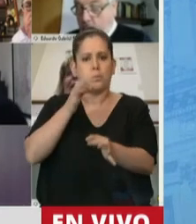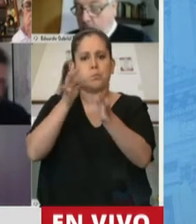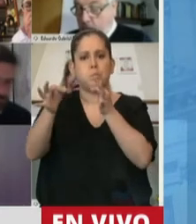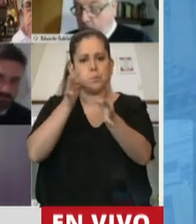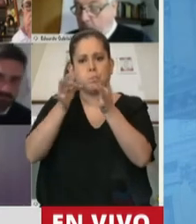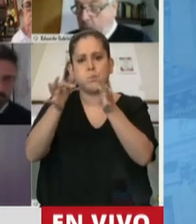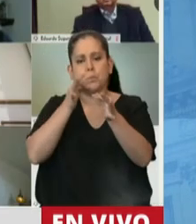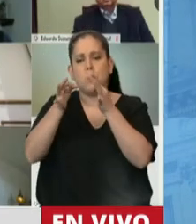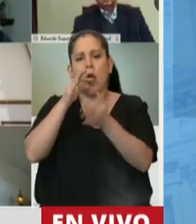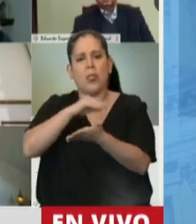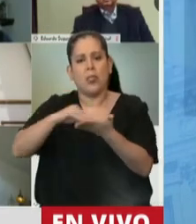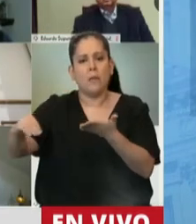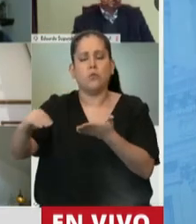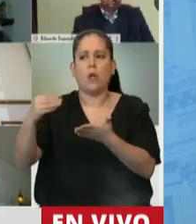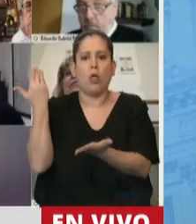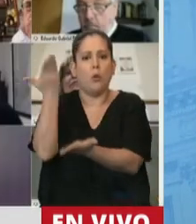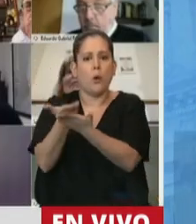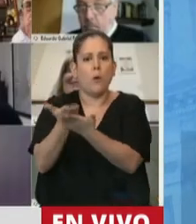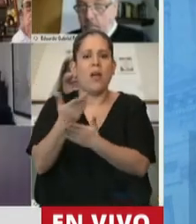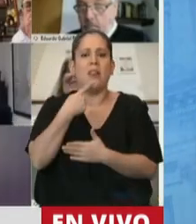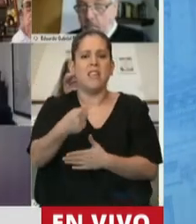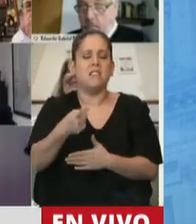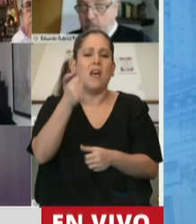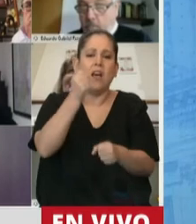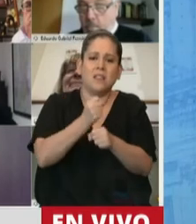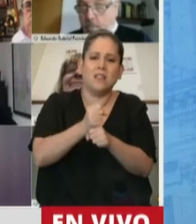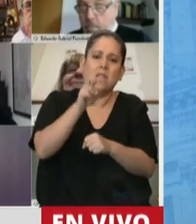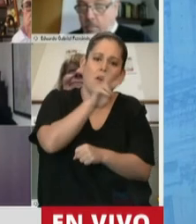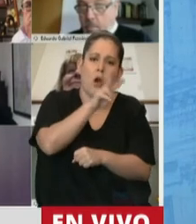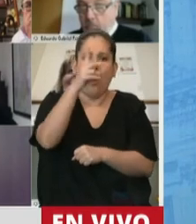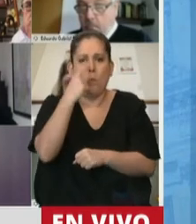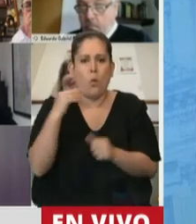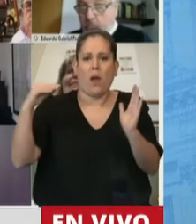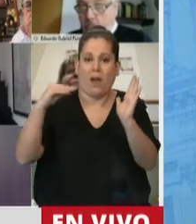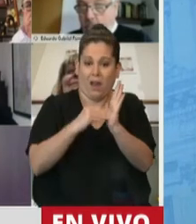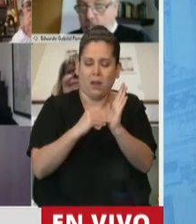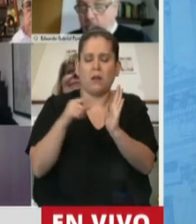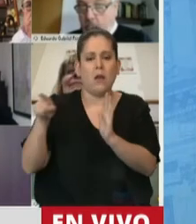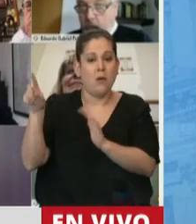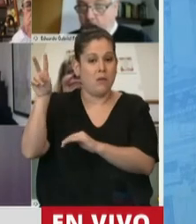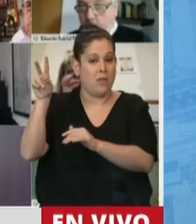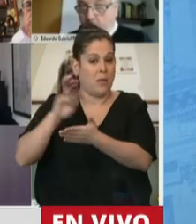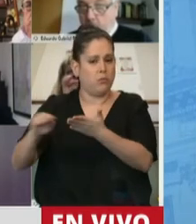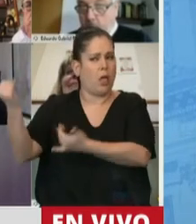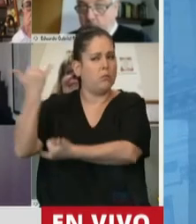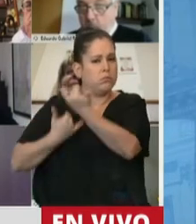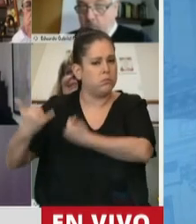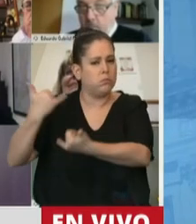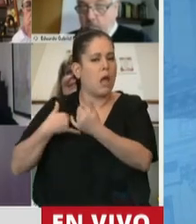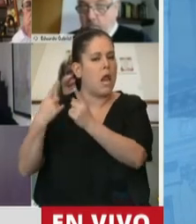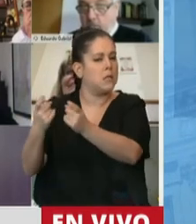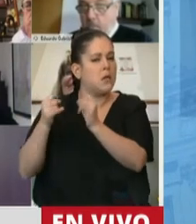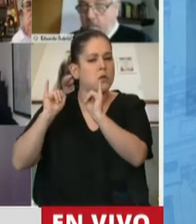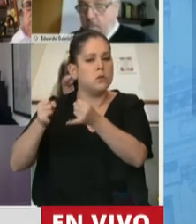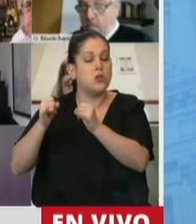muchos diputados proponían que se denomine trabajadores y trabajadoras y ella me explicaba la necesidad de que el